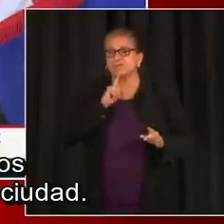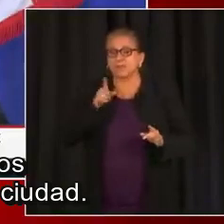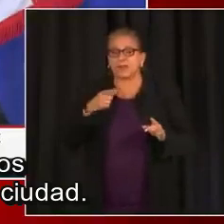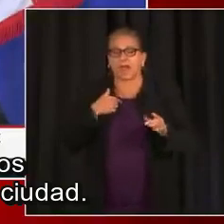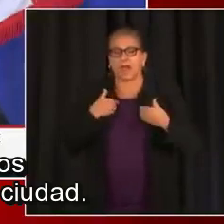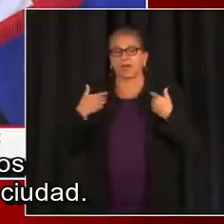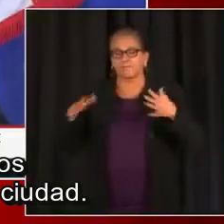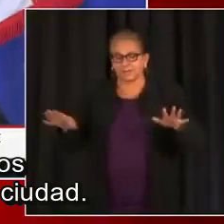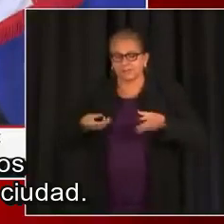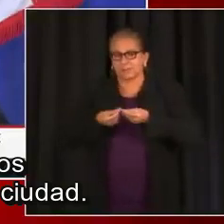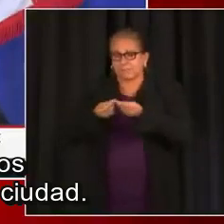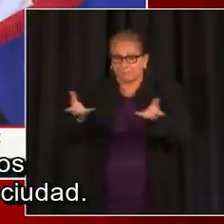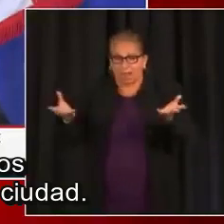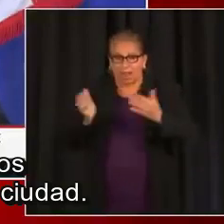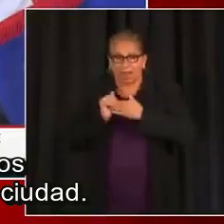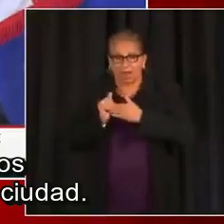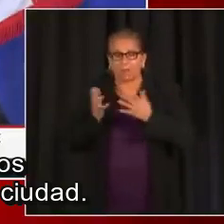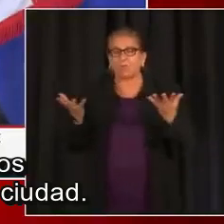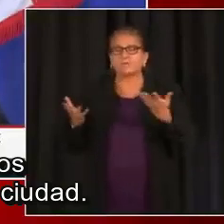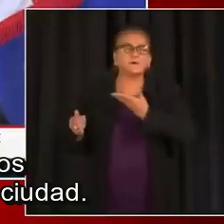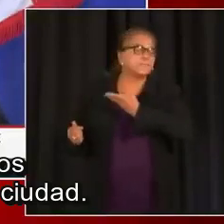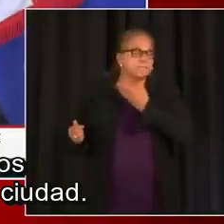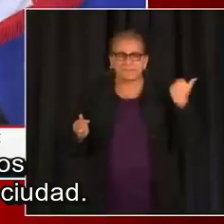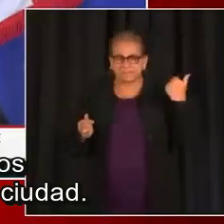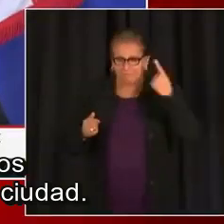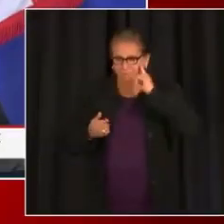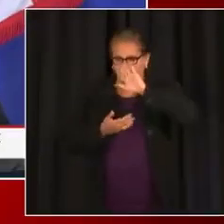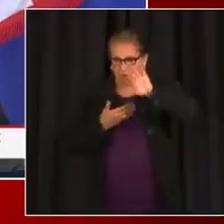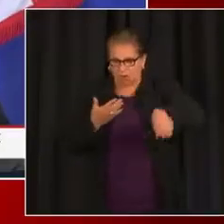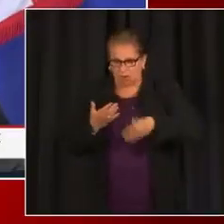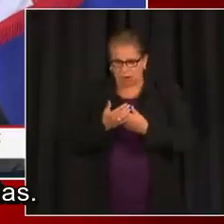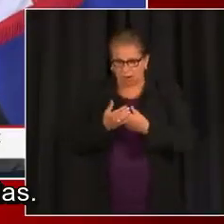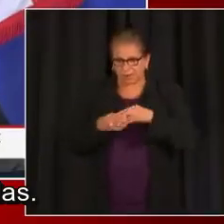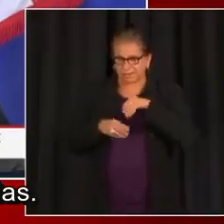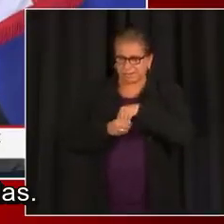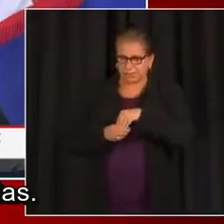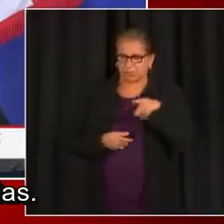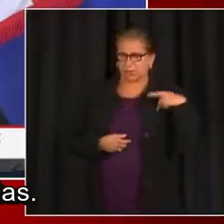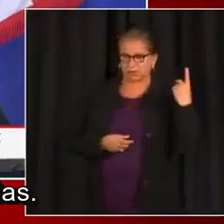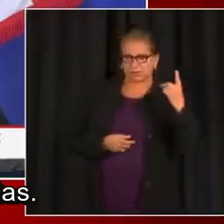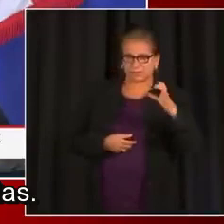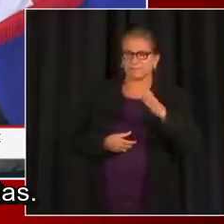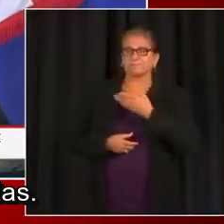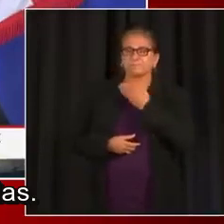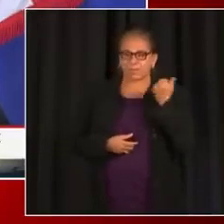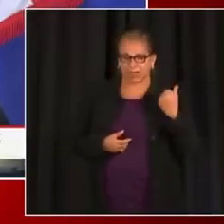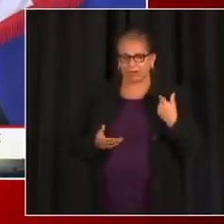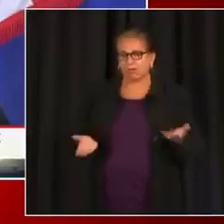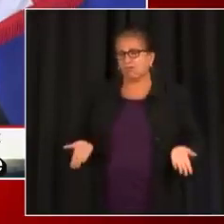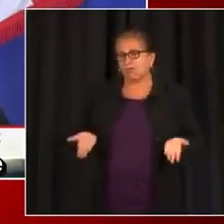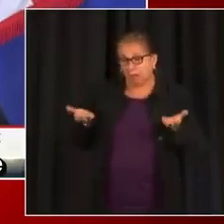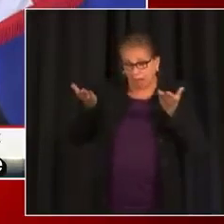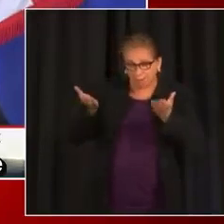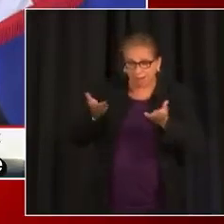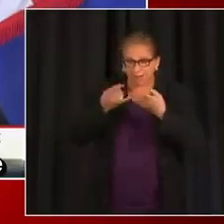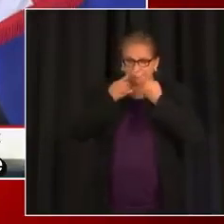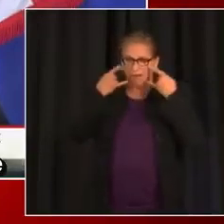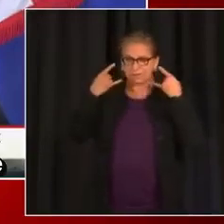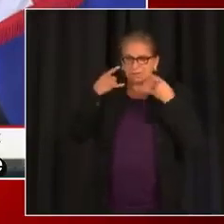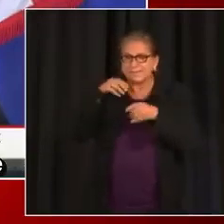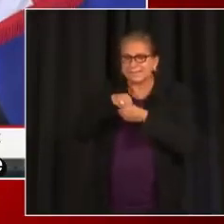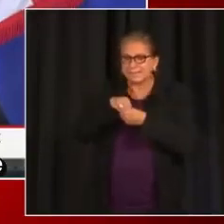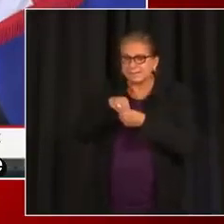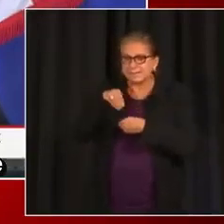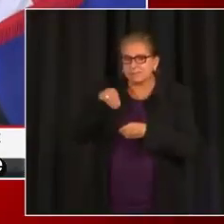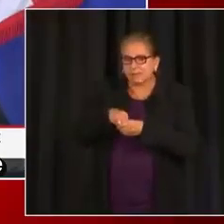las cosas que son las mejores para la ciudad. Utilizar mascarillas, una de esas. Lo que noté